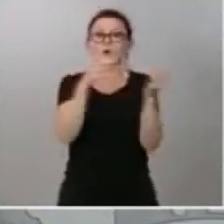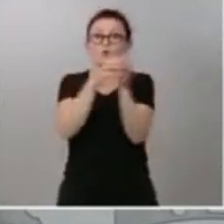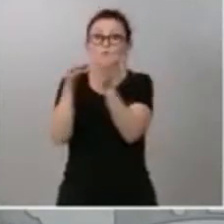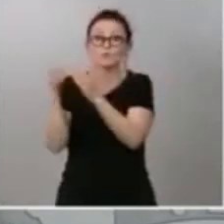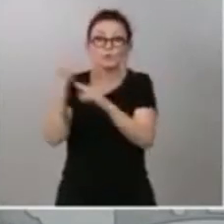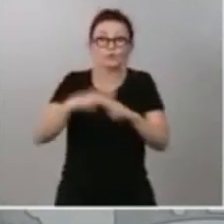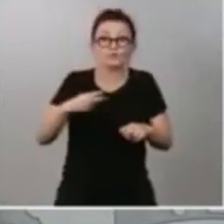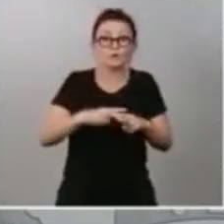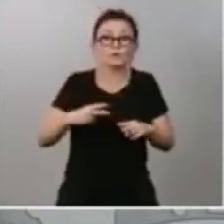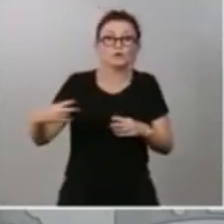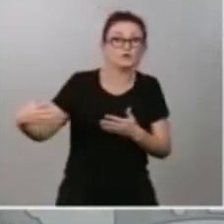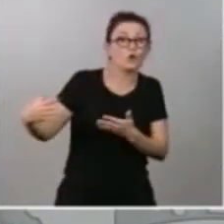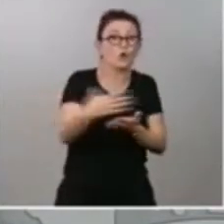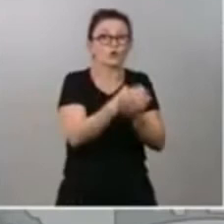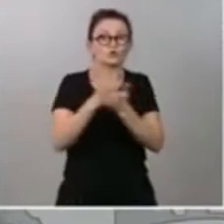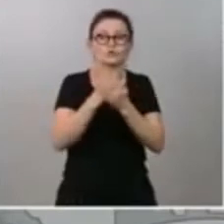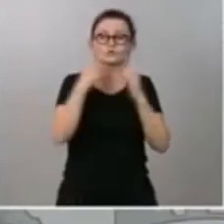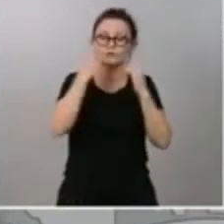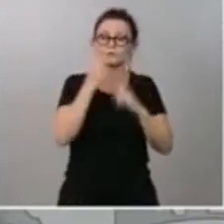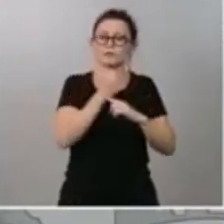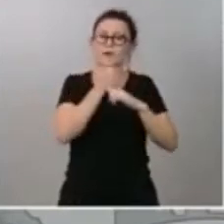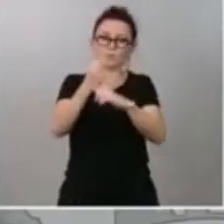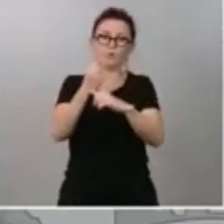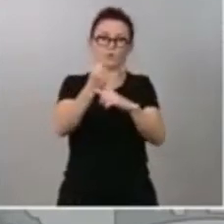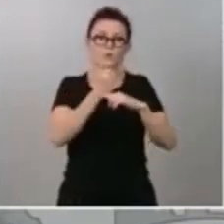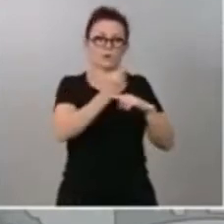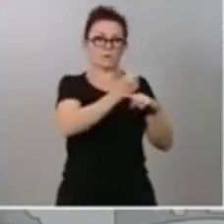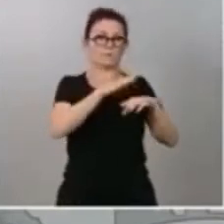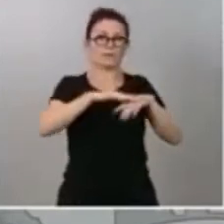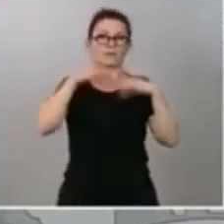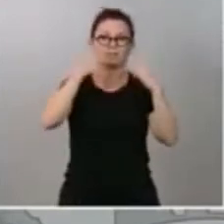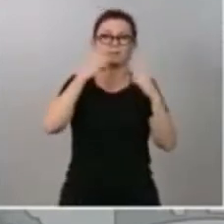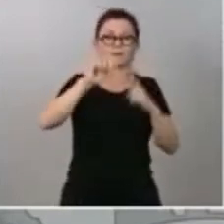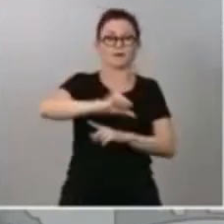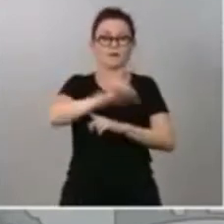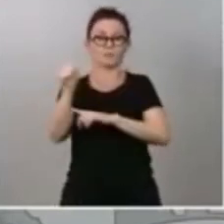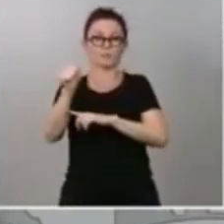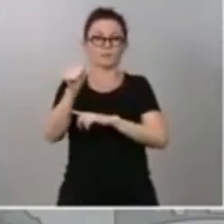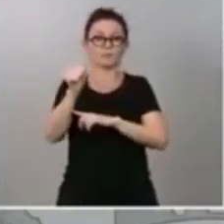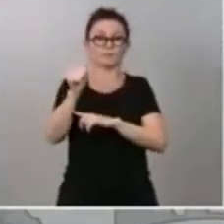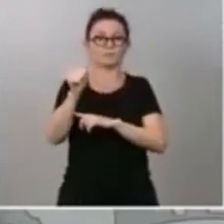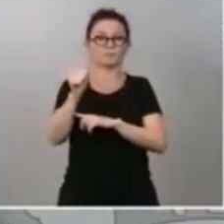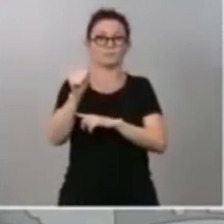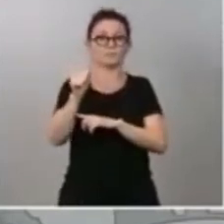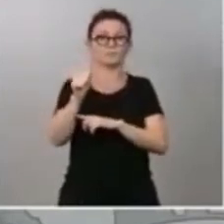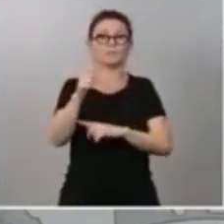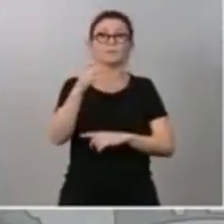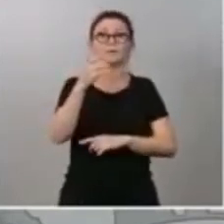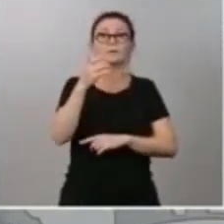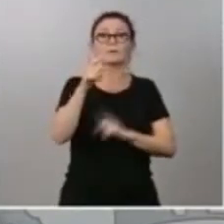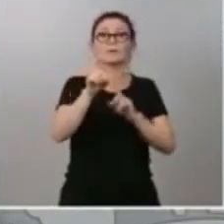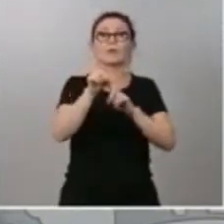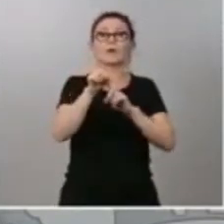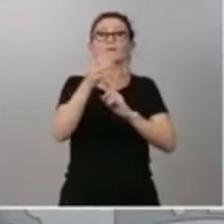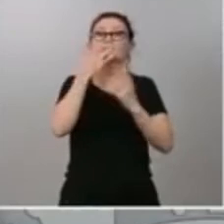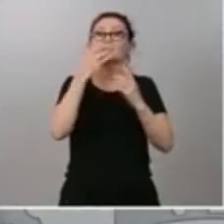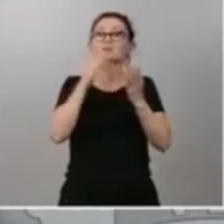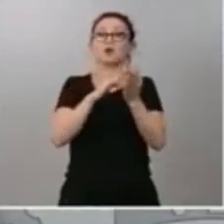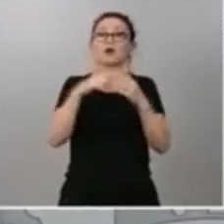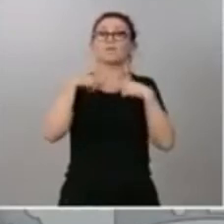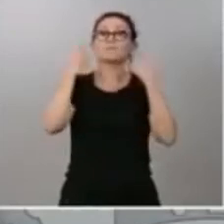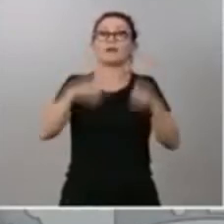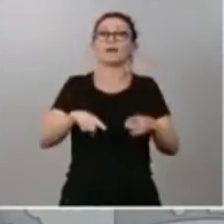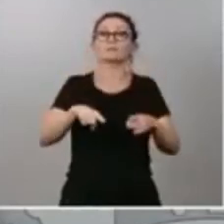aportaciones necesarias para alcanzar su aprobación. No hay ganancia posible en el fracaso y esto es algo que debe quedar muy claro.